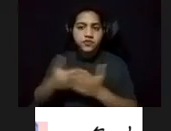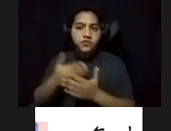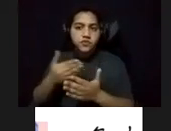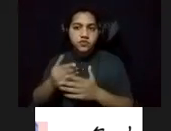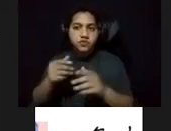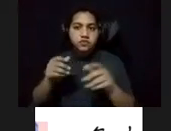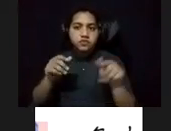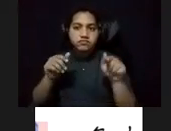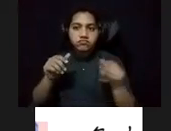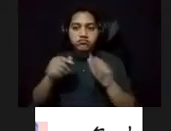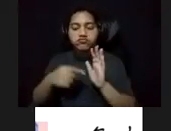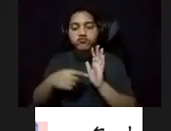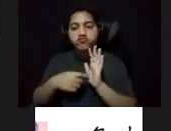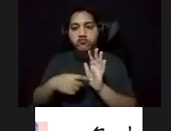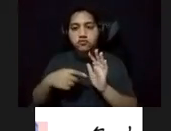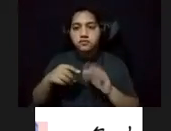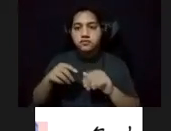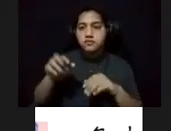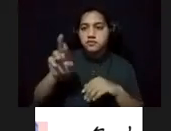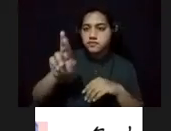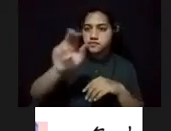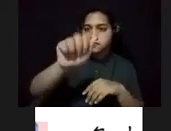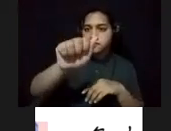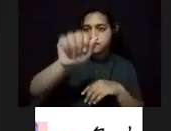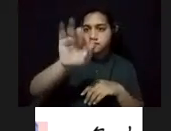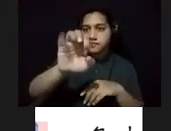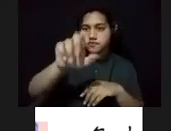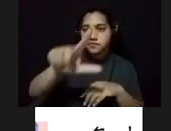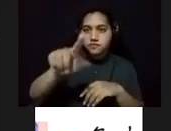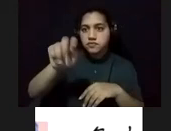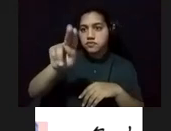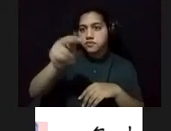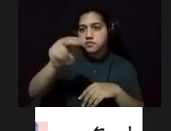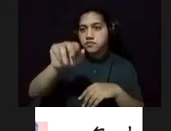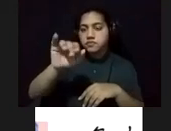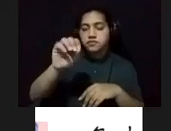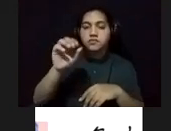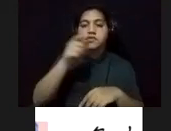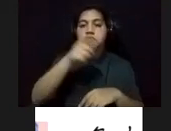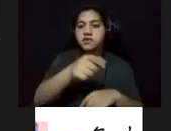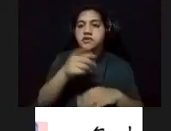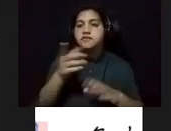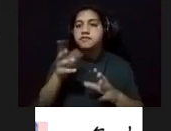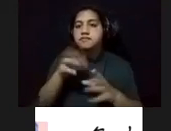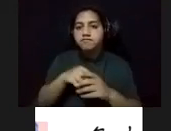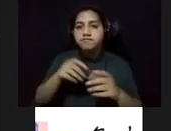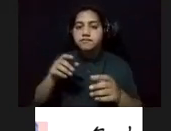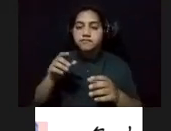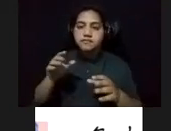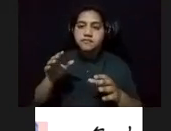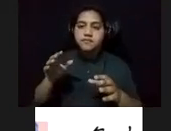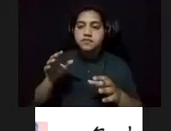sanjuanero, Rafael Tufiño formó parte del mismo entre el 1963 y el